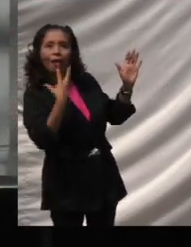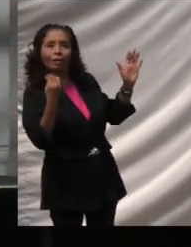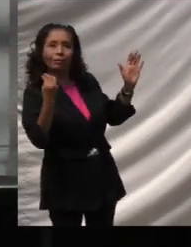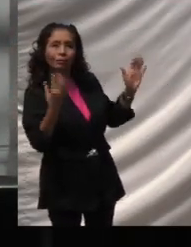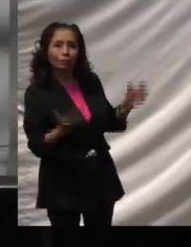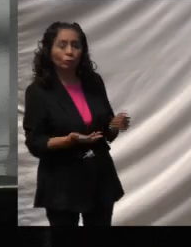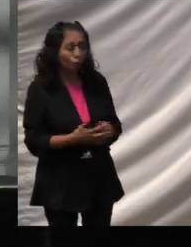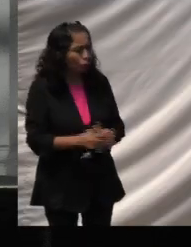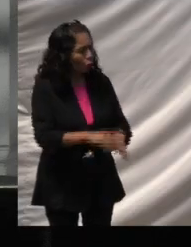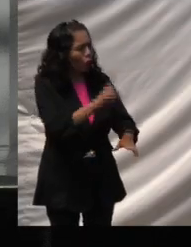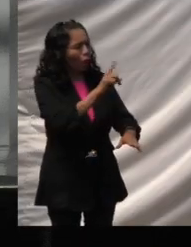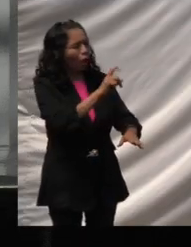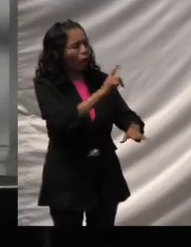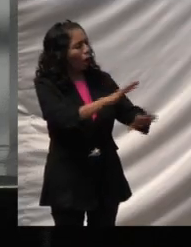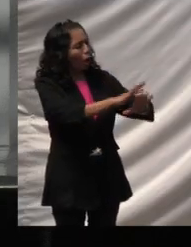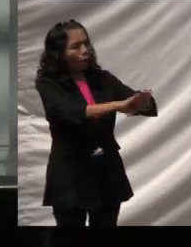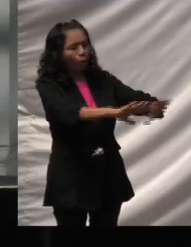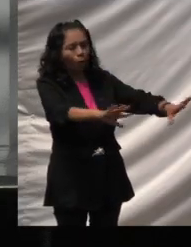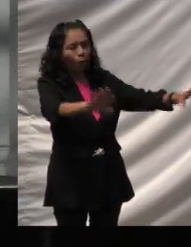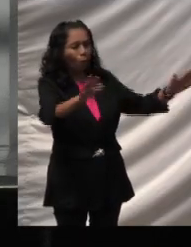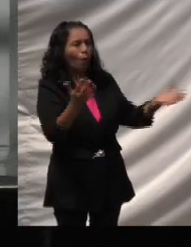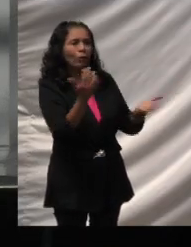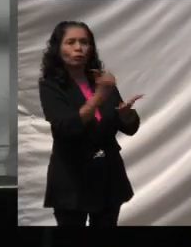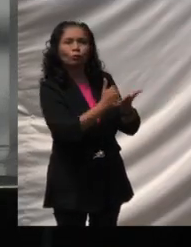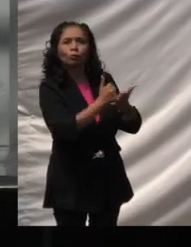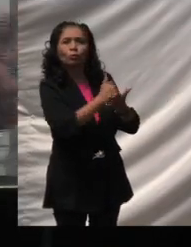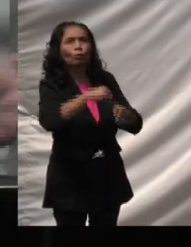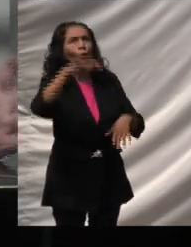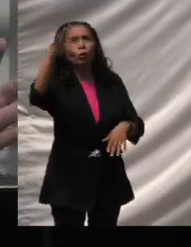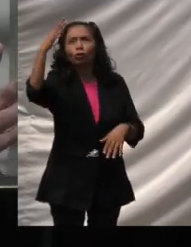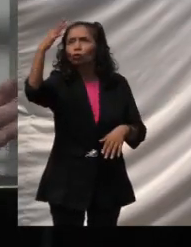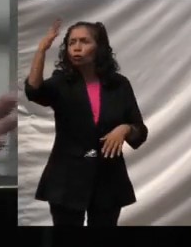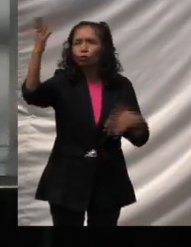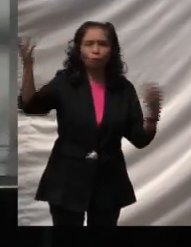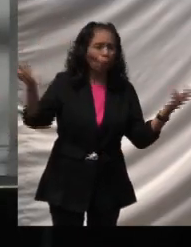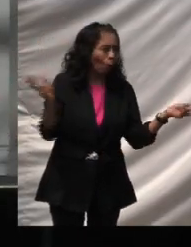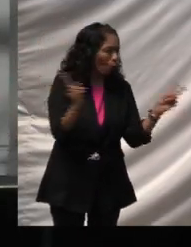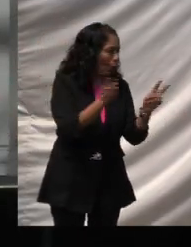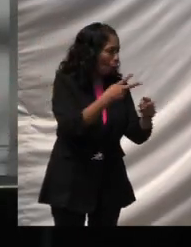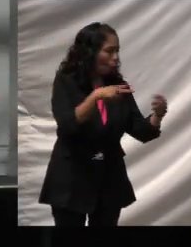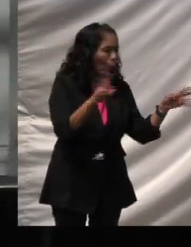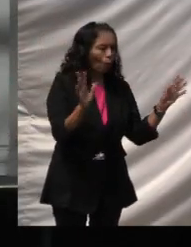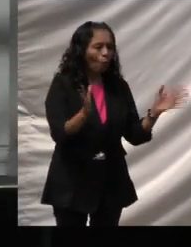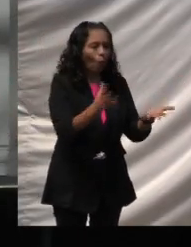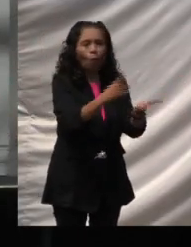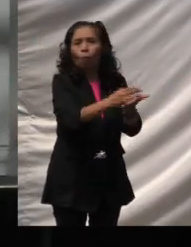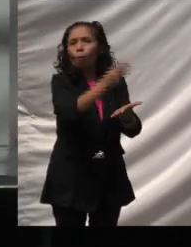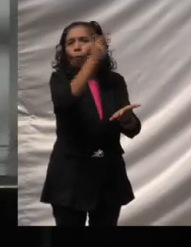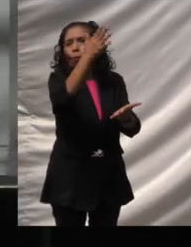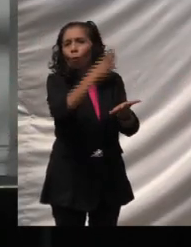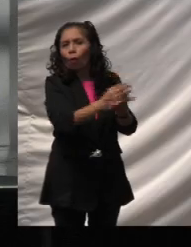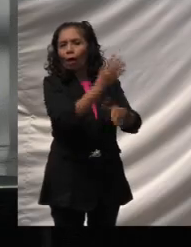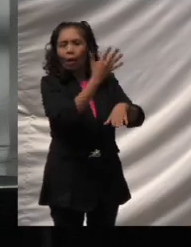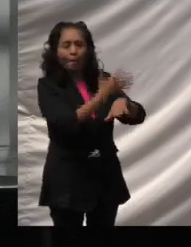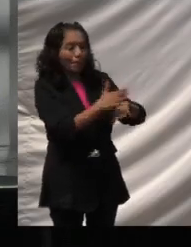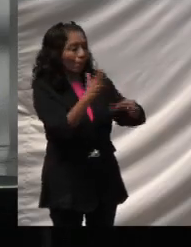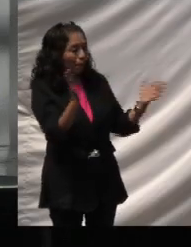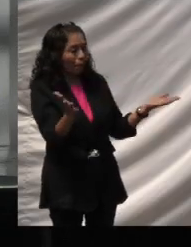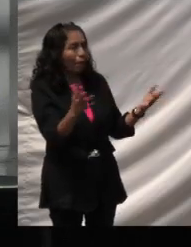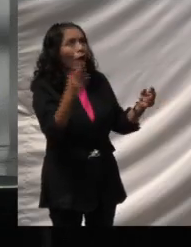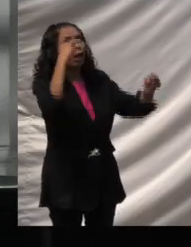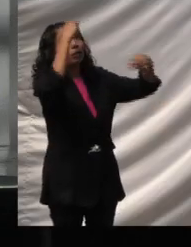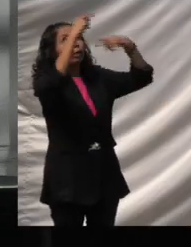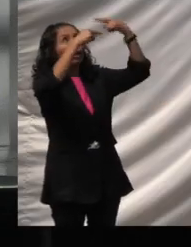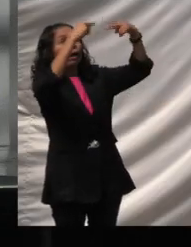con aguas cristalinas, el sol iluminando todo el área. La arena blanca, al igual que las